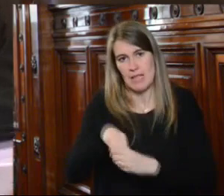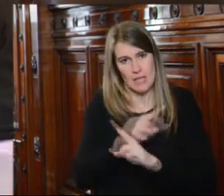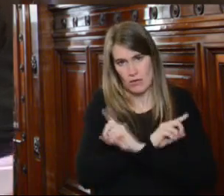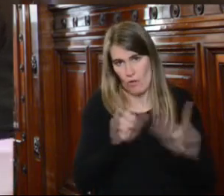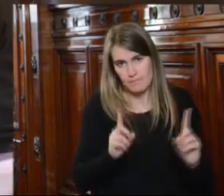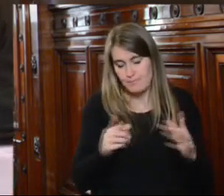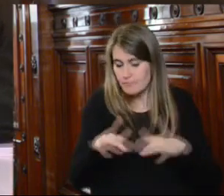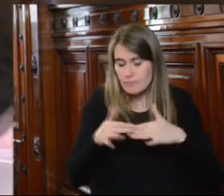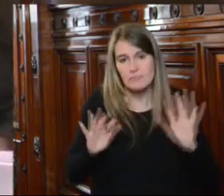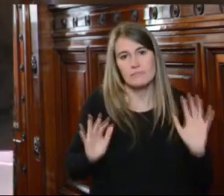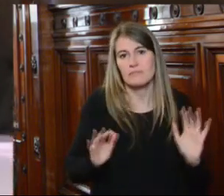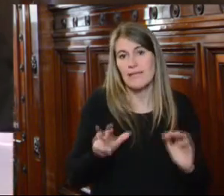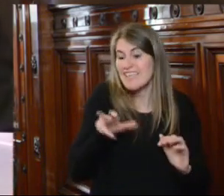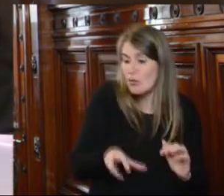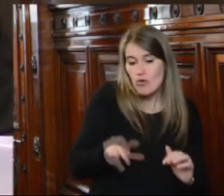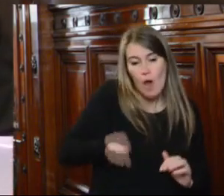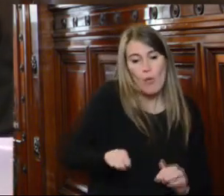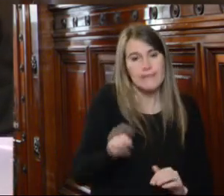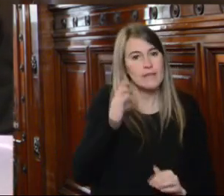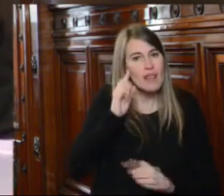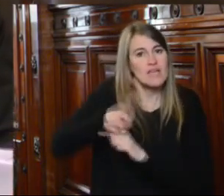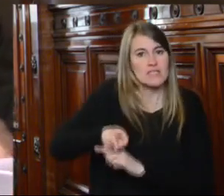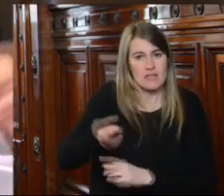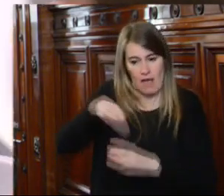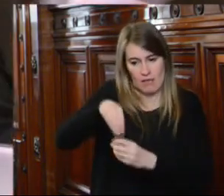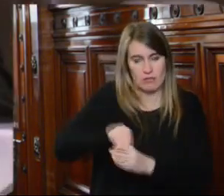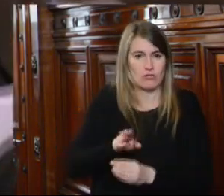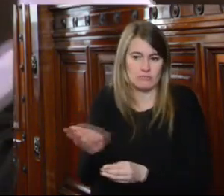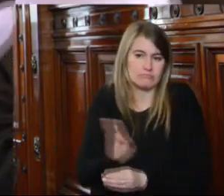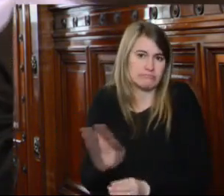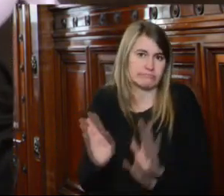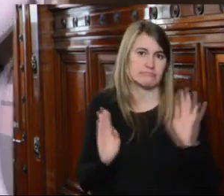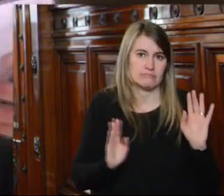supondría una afectación de la independencia de los jueces